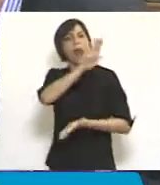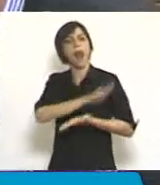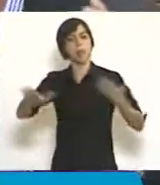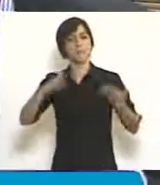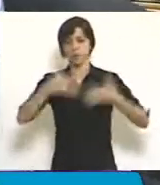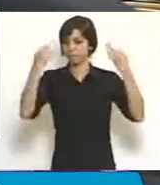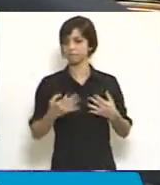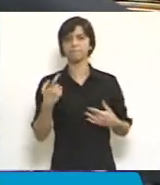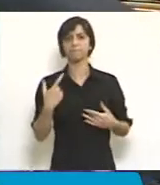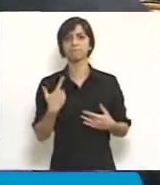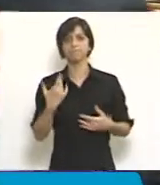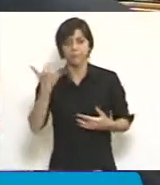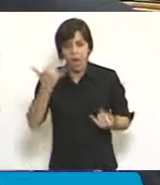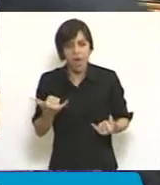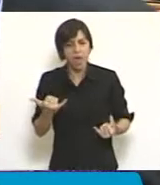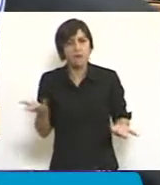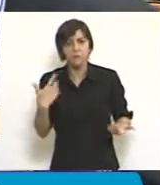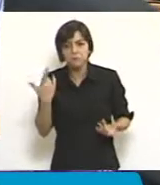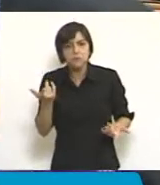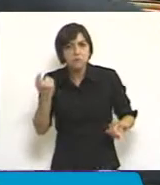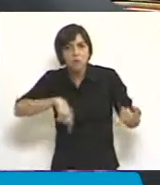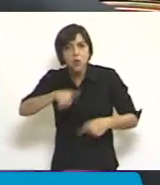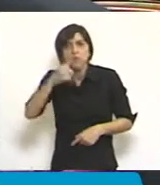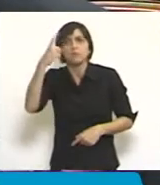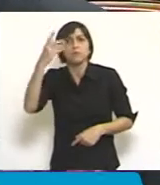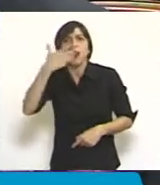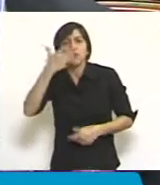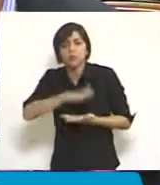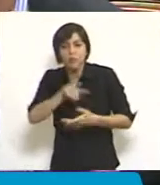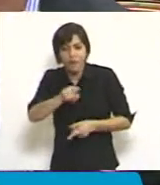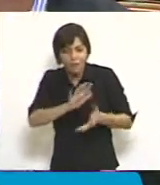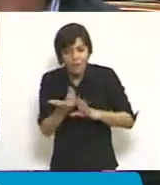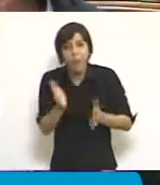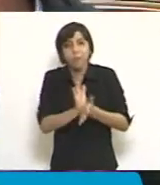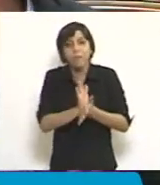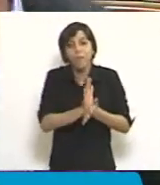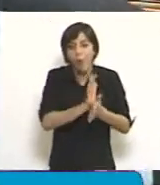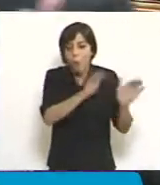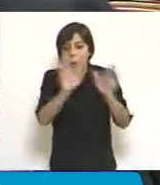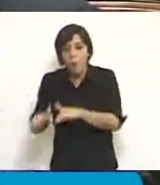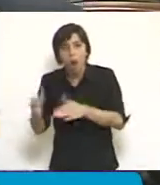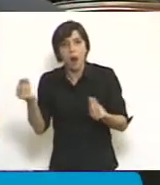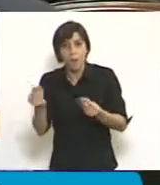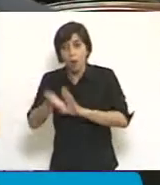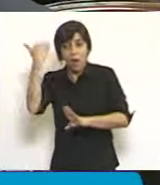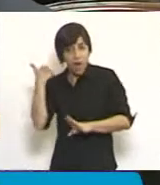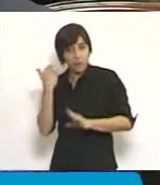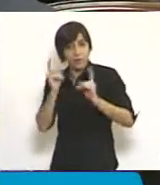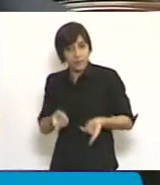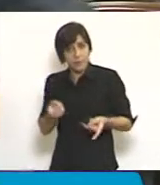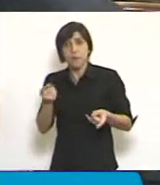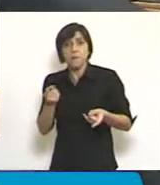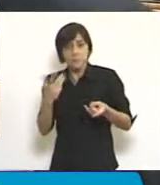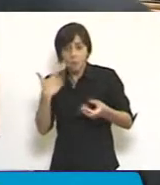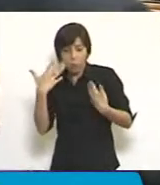Todo esto está. ¿Cuál es el problema y por qué nosotros hablamos de un empate? Es que además de todo esto, está todo lo anterior también. Y